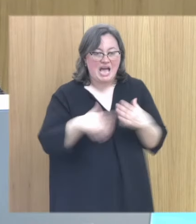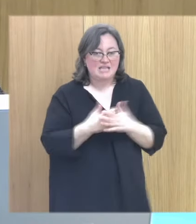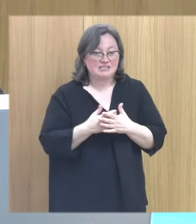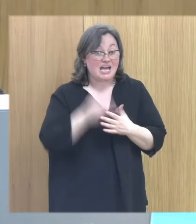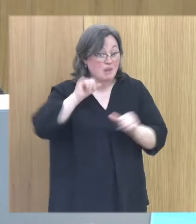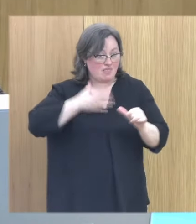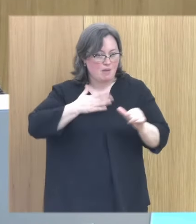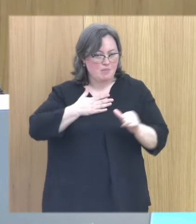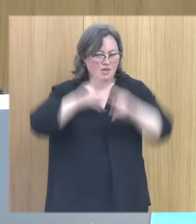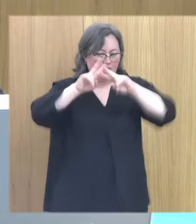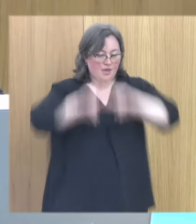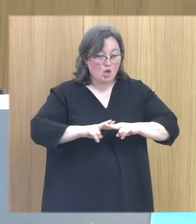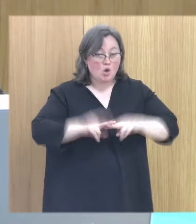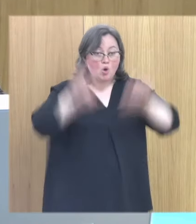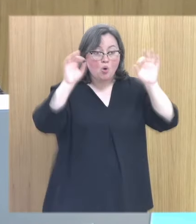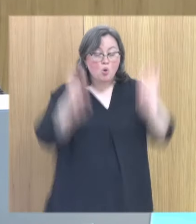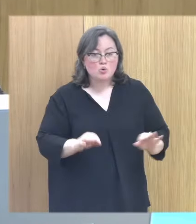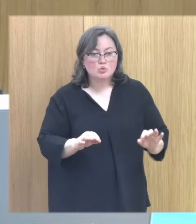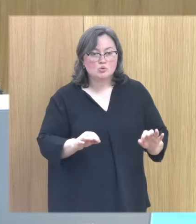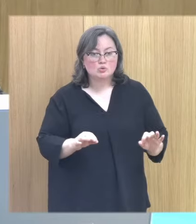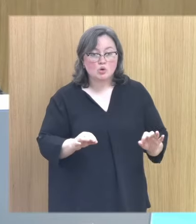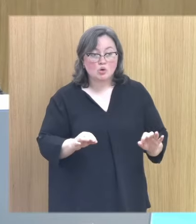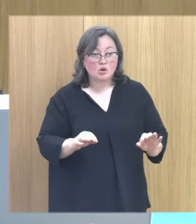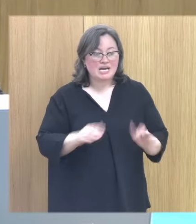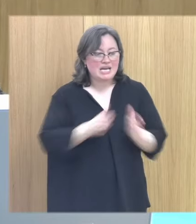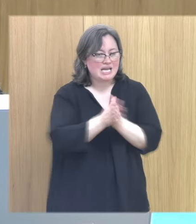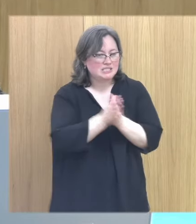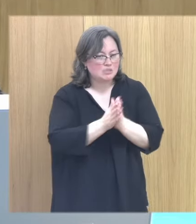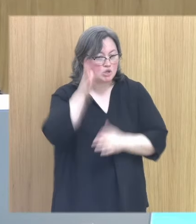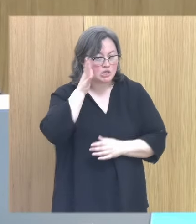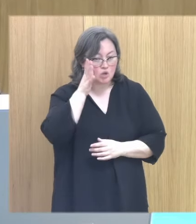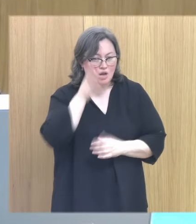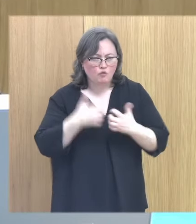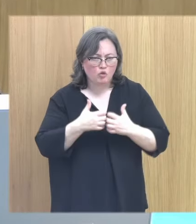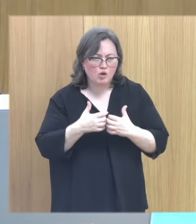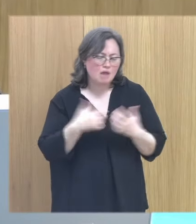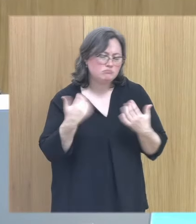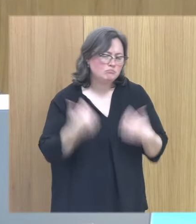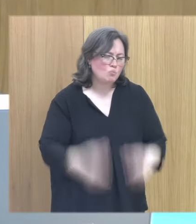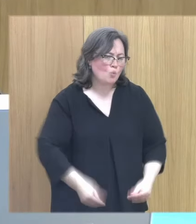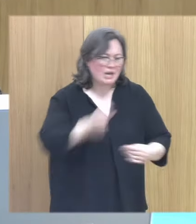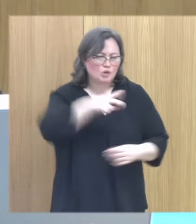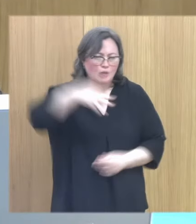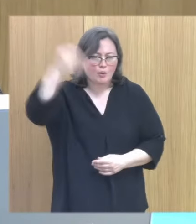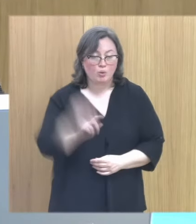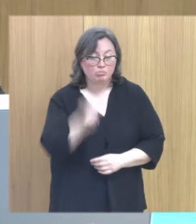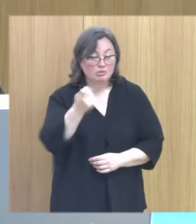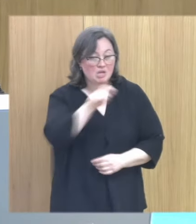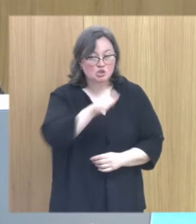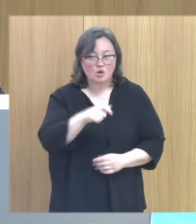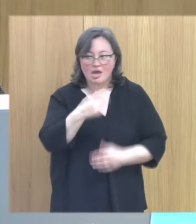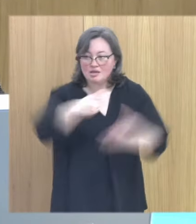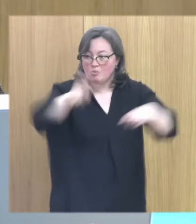experiencia el MDR con estímulos sensoriales funciona muy bien y la gente no tiene costumbre de